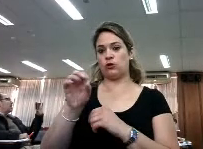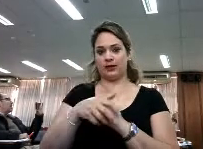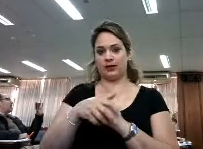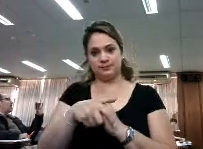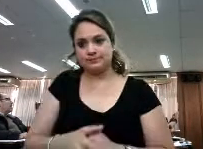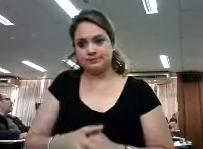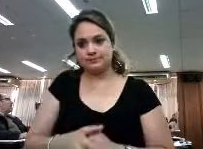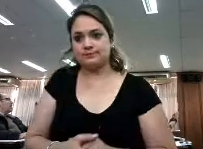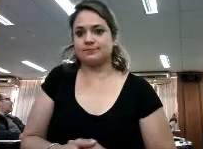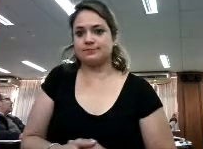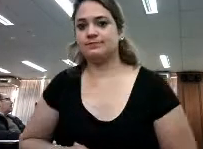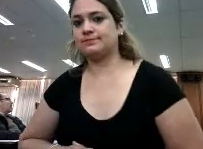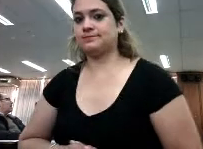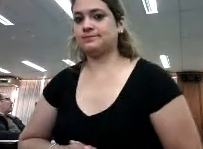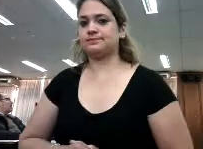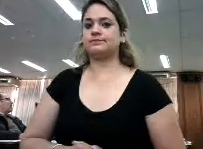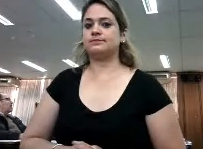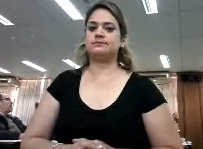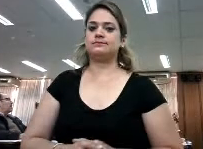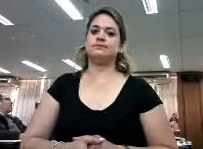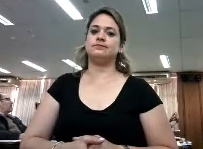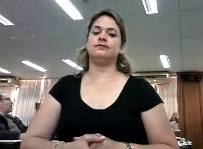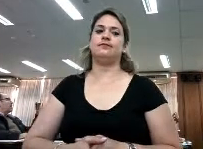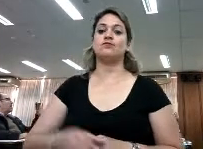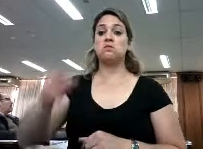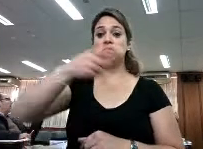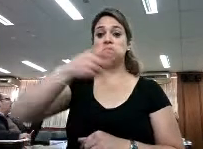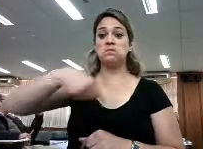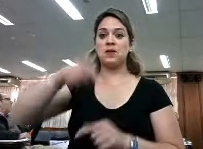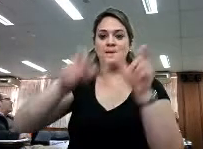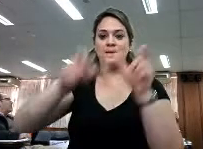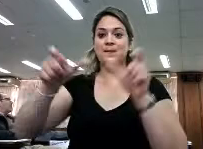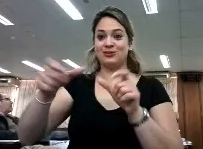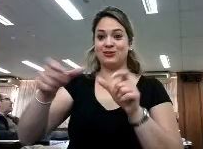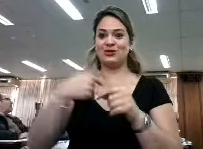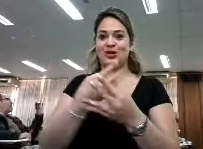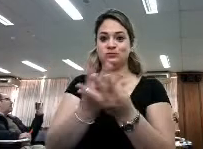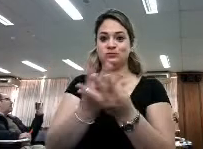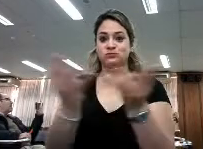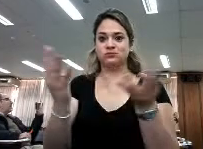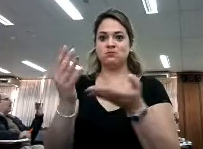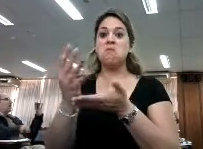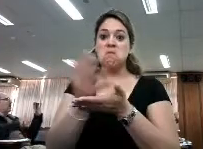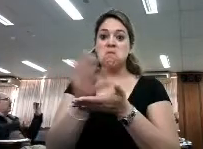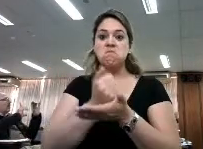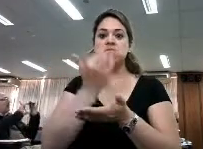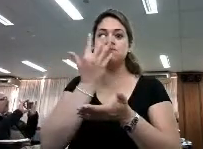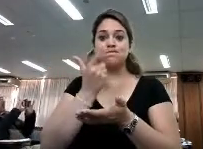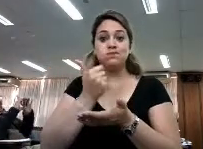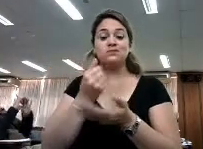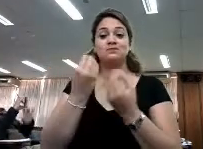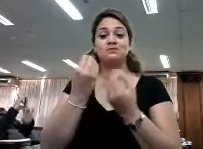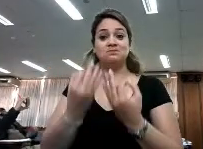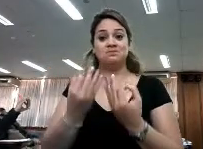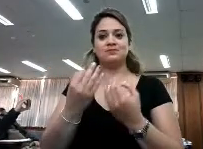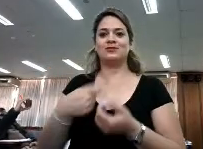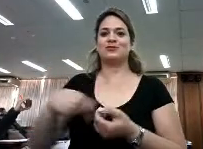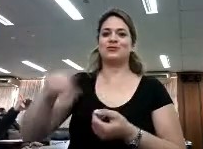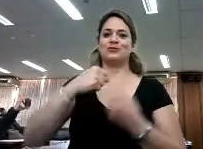Hemos tenido muy buena aceptación. Esto nos ha dado fuerzas para seguir